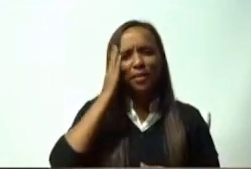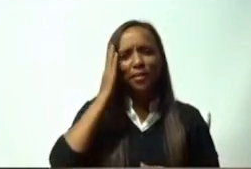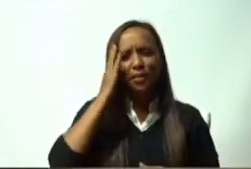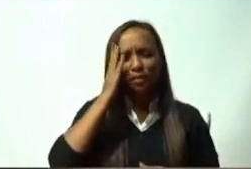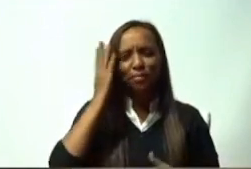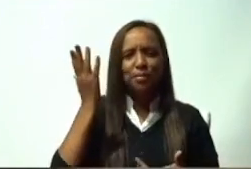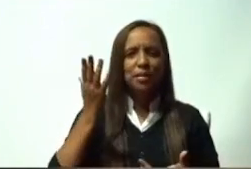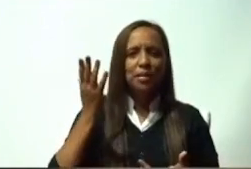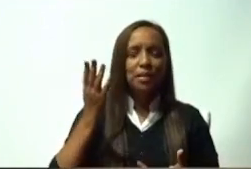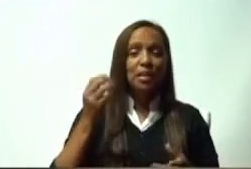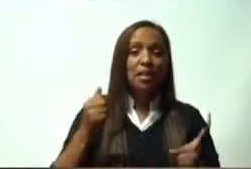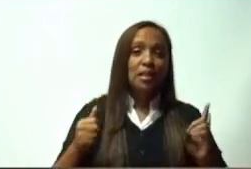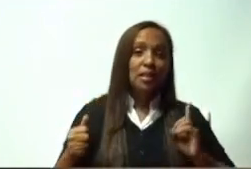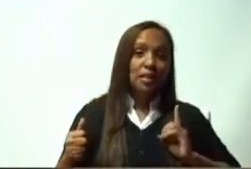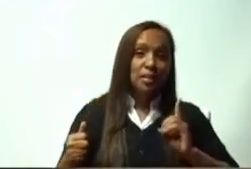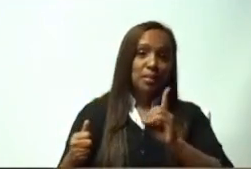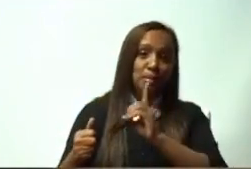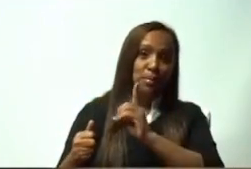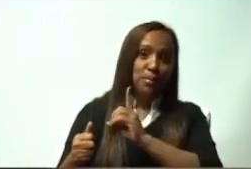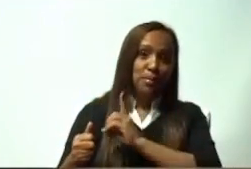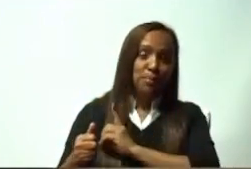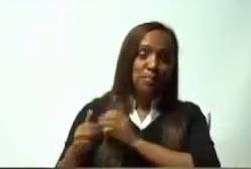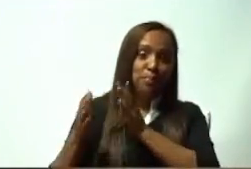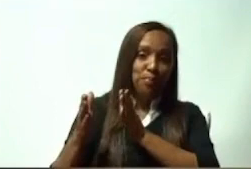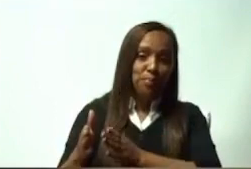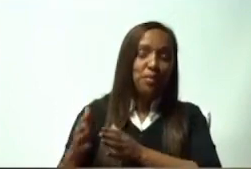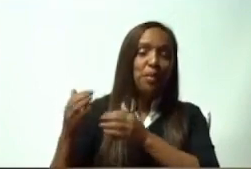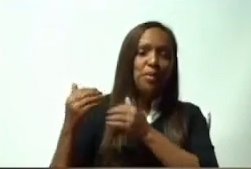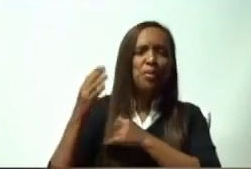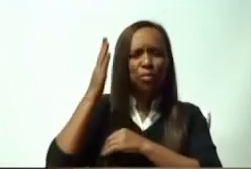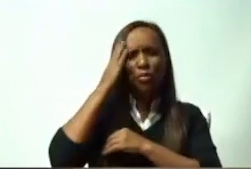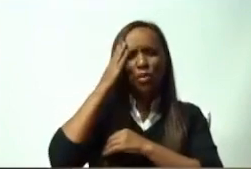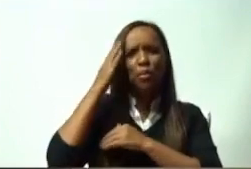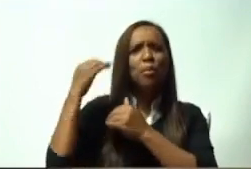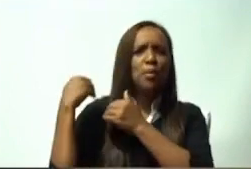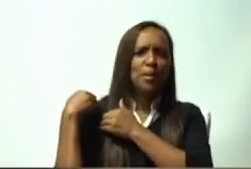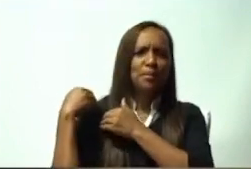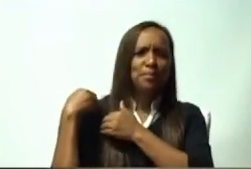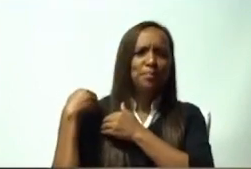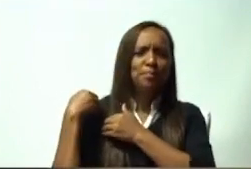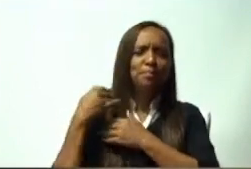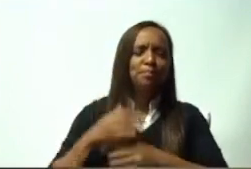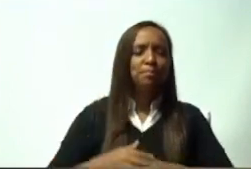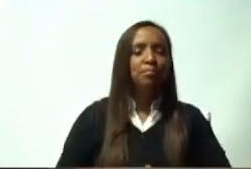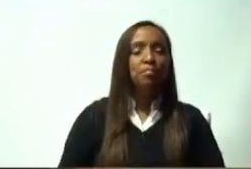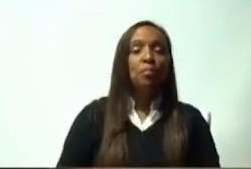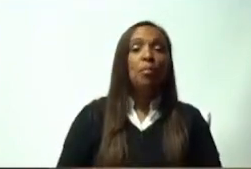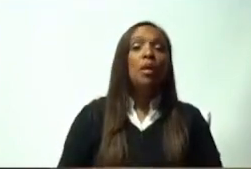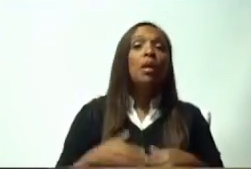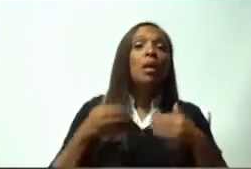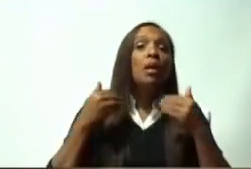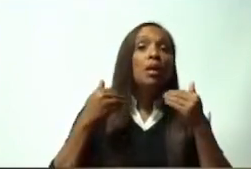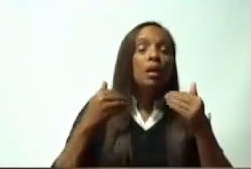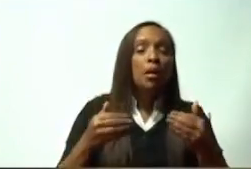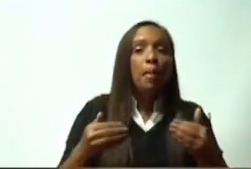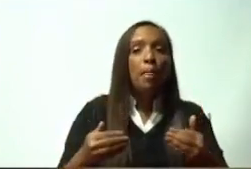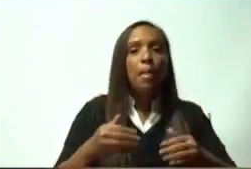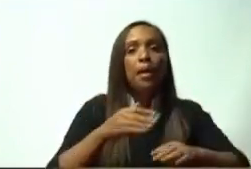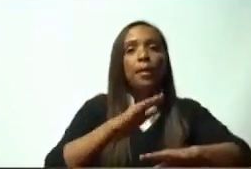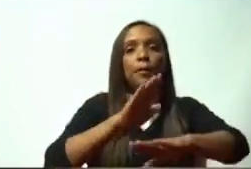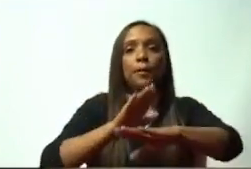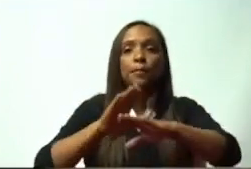Así que no hace falta recordármelo. Presidente, bufete directivo, honorables colegas